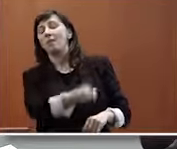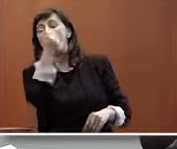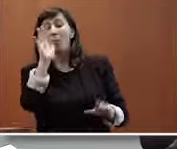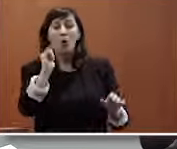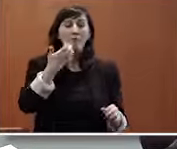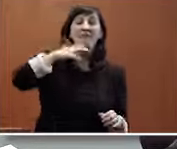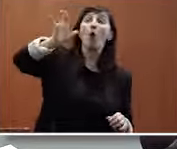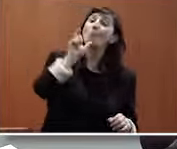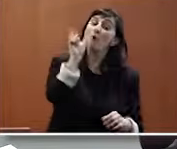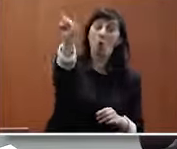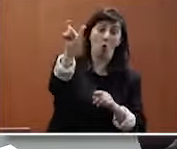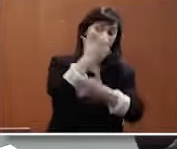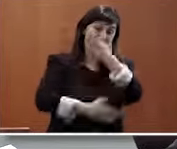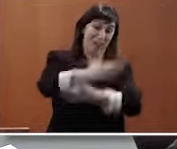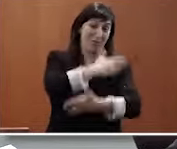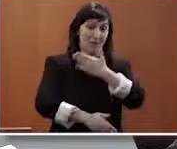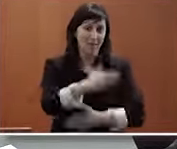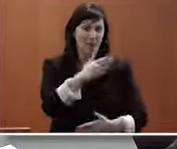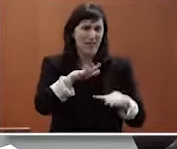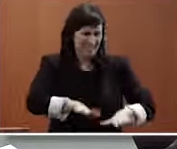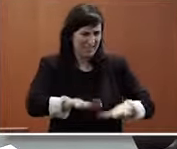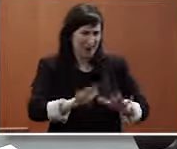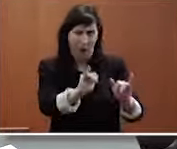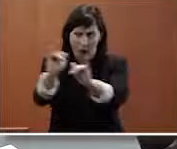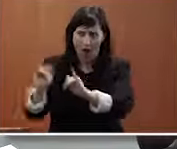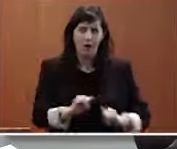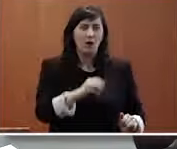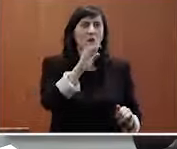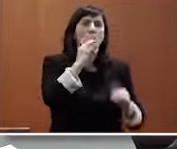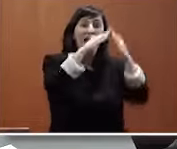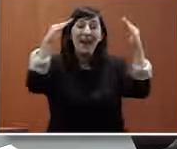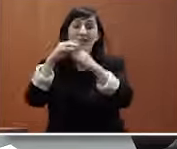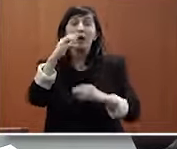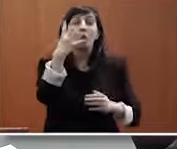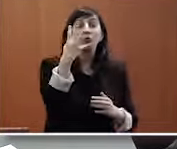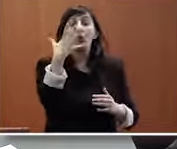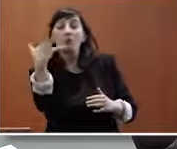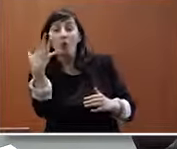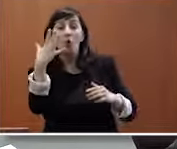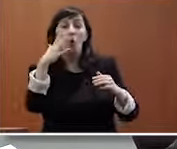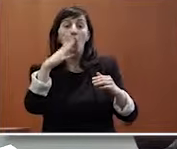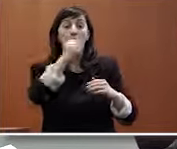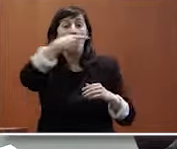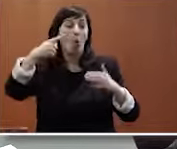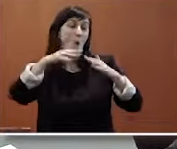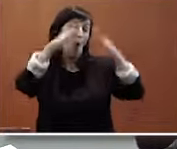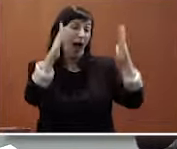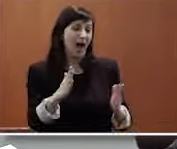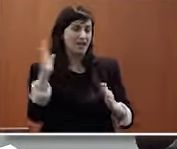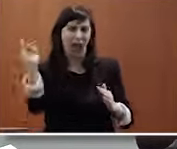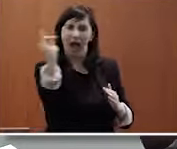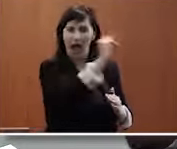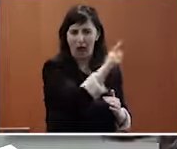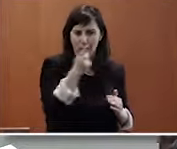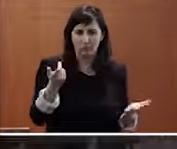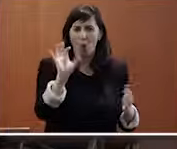está presente en uno de cada cinco uno de cada cuatro o cinco hogares en España y hablo solo de discapacidad no hablo a